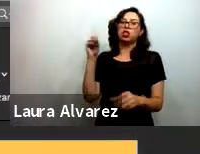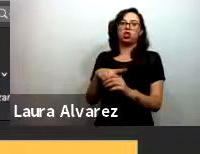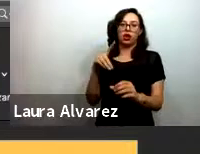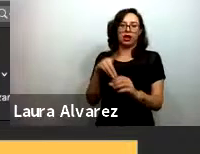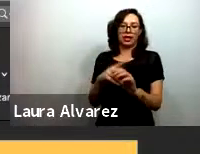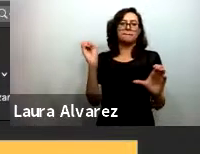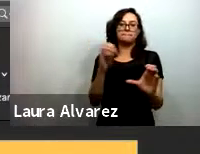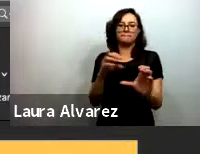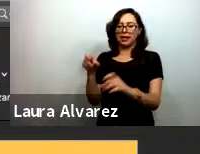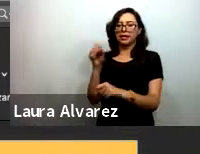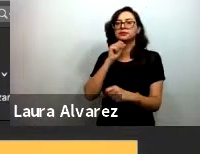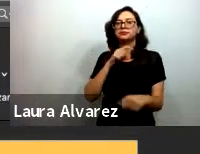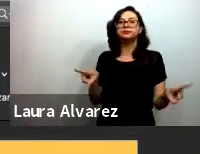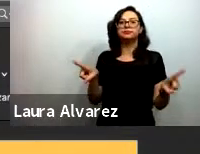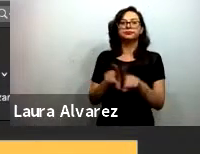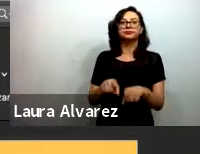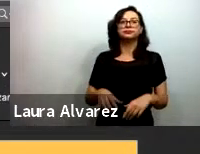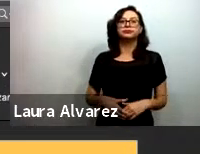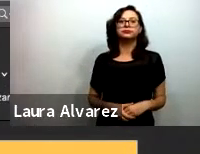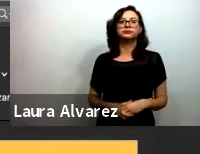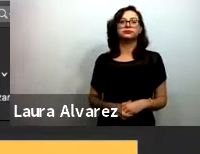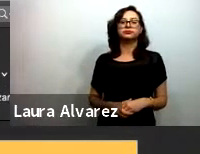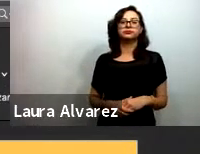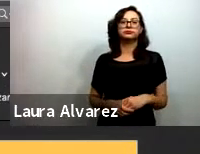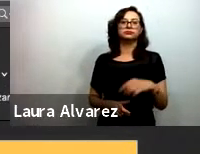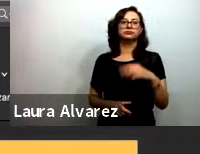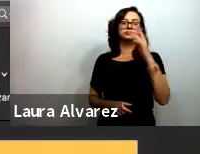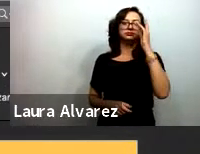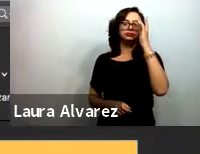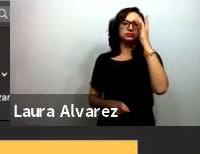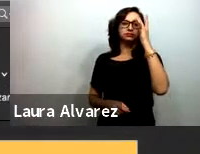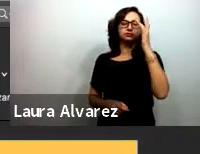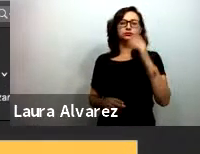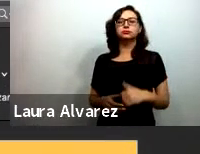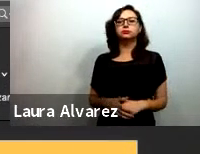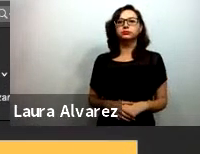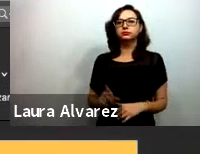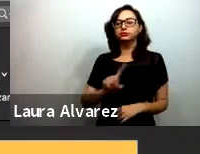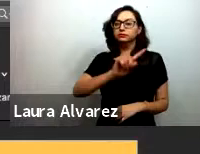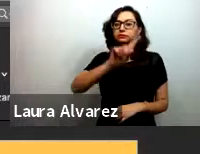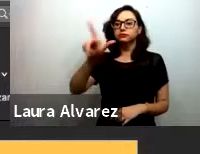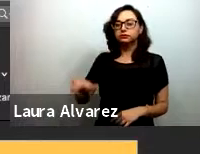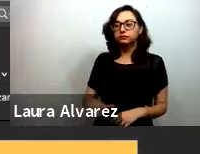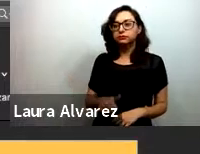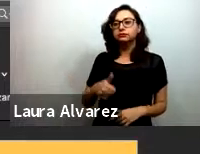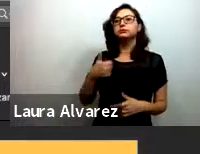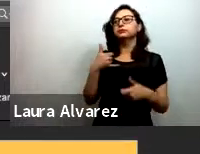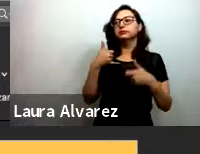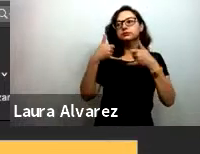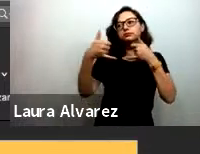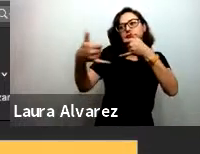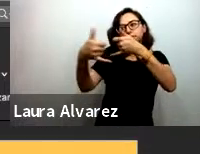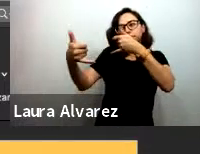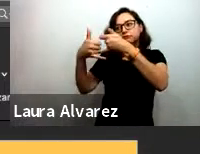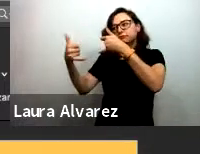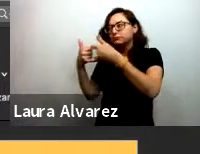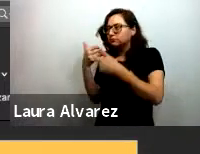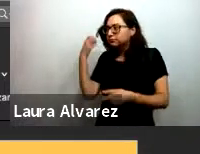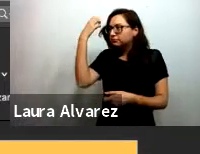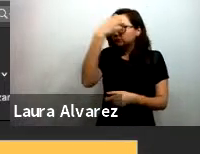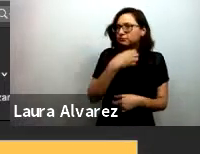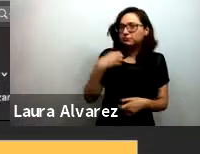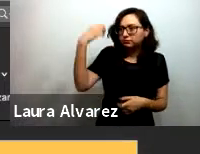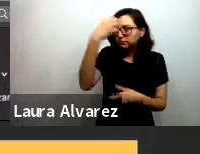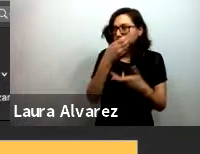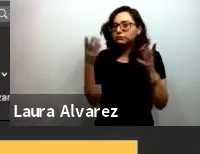este esfuerzo en un momento posterior esta iniciativa será evaluada entonces sabemos que se ha implementado en otras partes del mundo